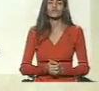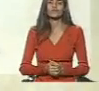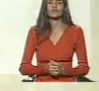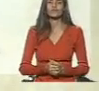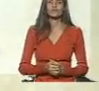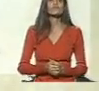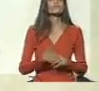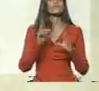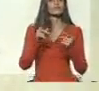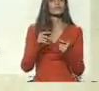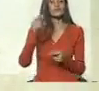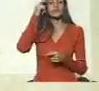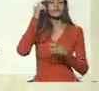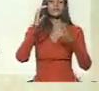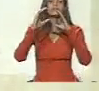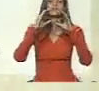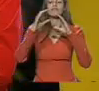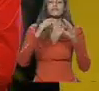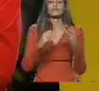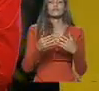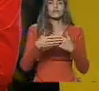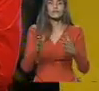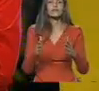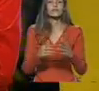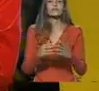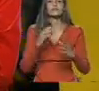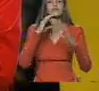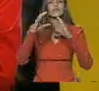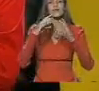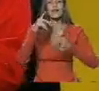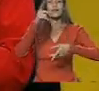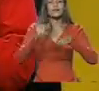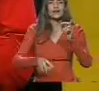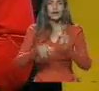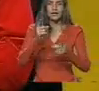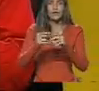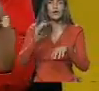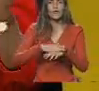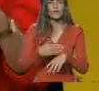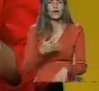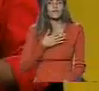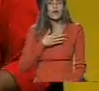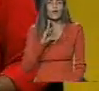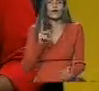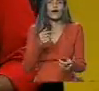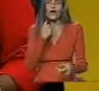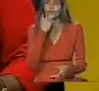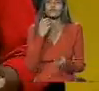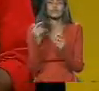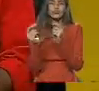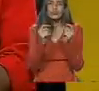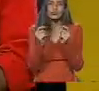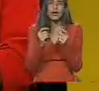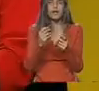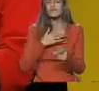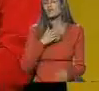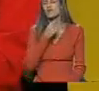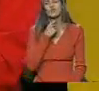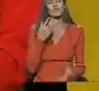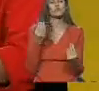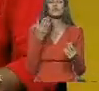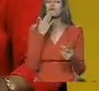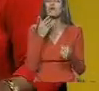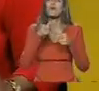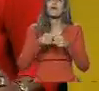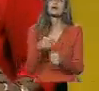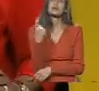El 12 tiene que ser el día de la comunicación popular, de la comisión alternativa, porque a mí, Lilian, claro, eso es parte del debate, a mí no me gusta mucho que